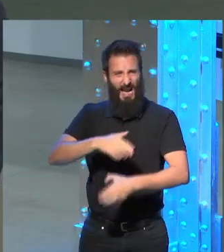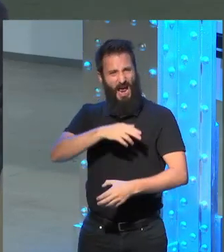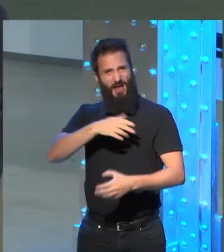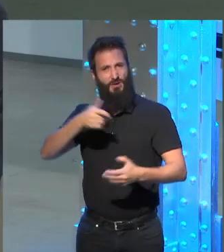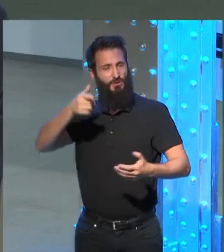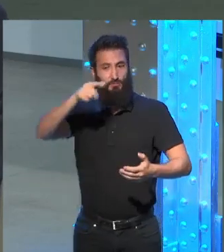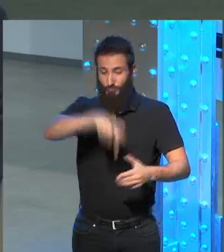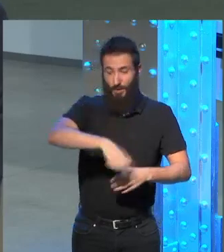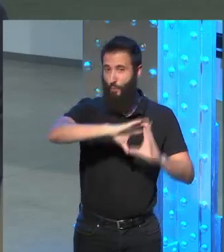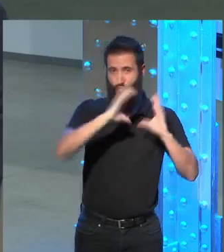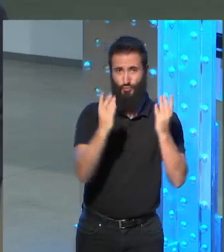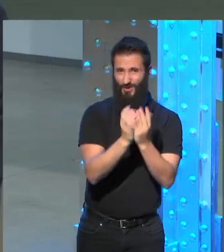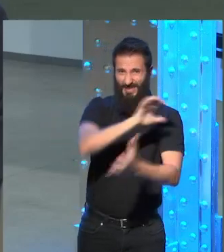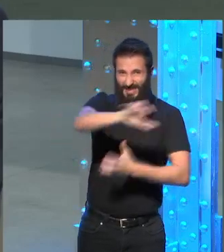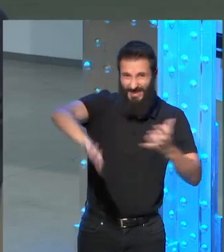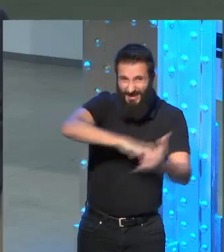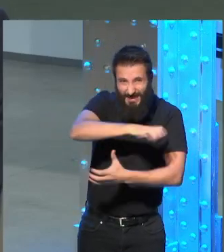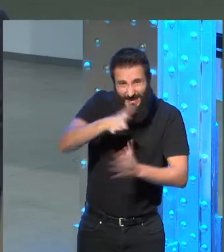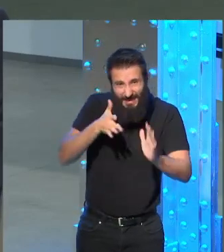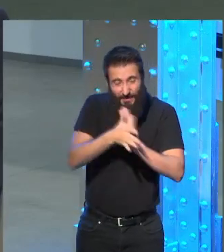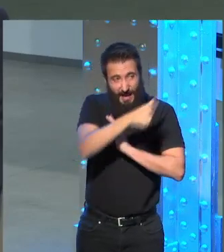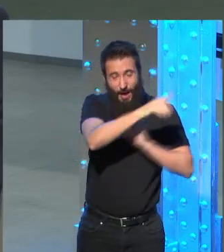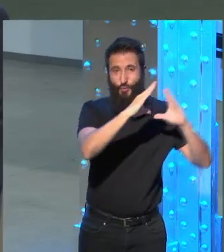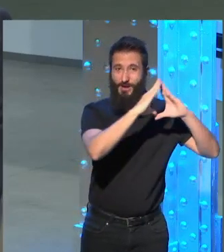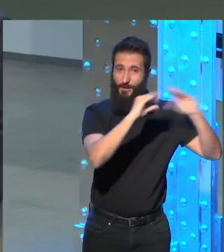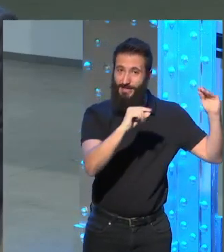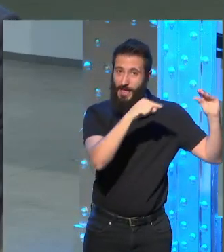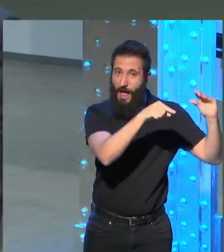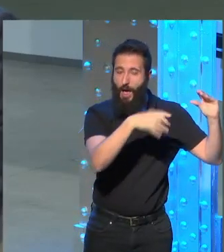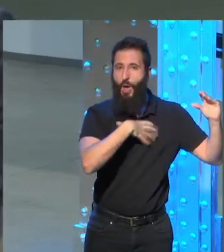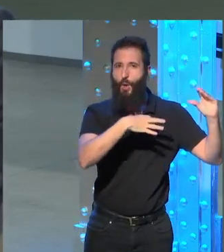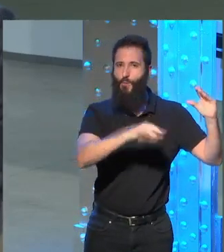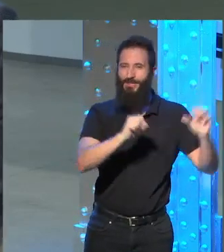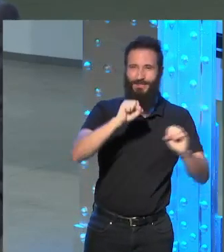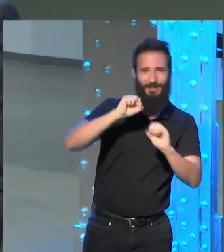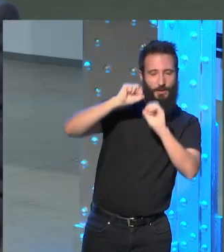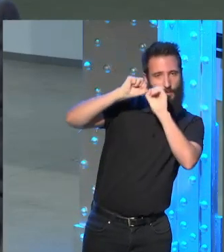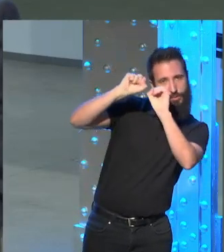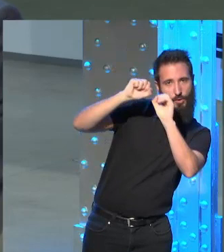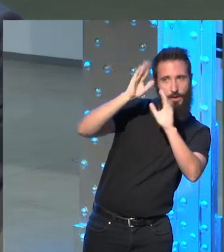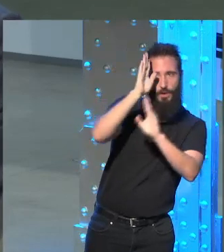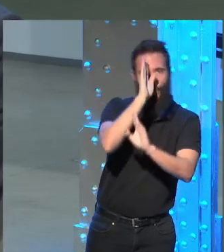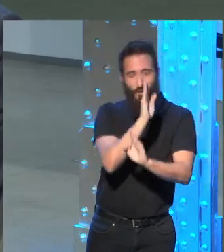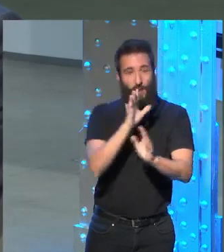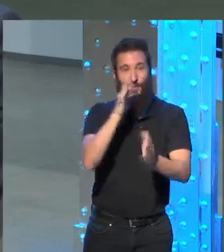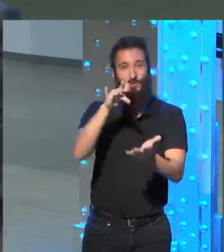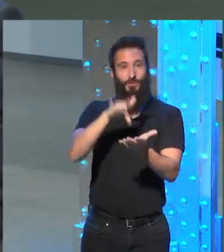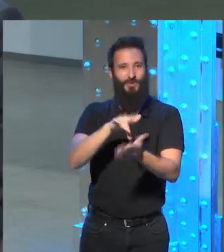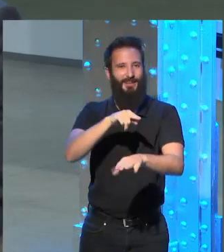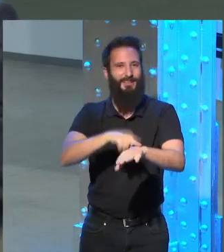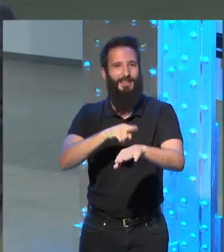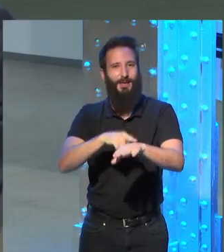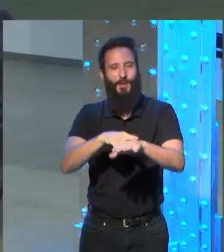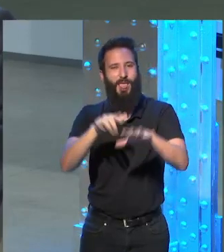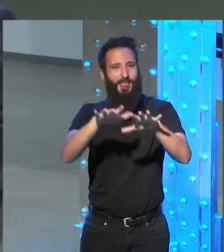en este mundo tan convulso, la universidad puede ser un refugio, en donde el tiempo se mueve de un